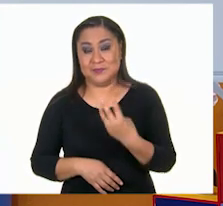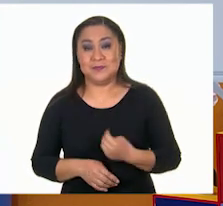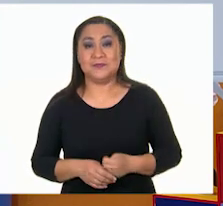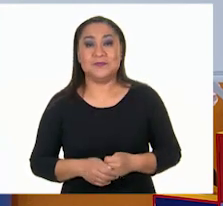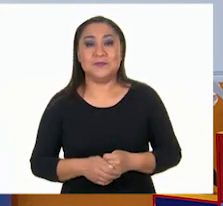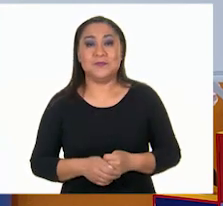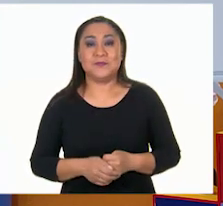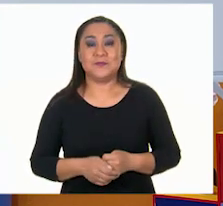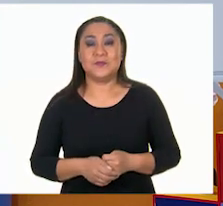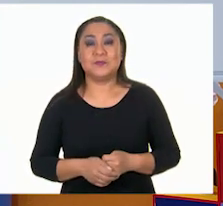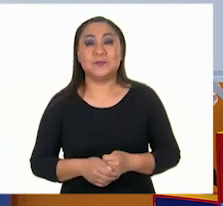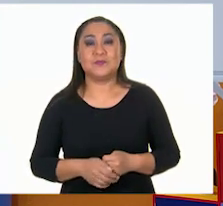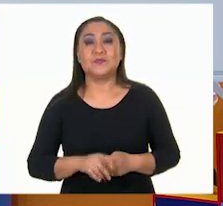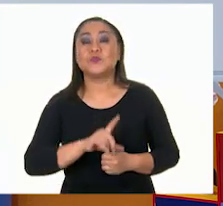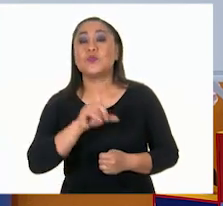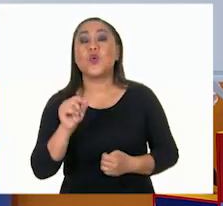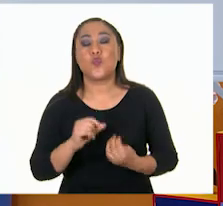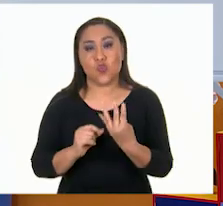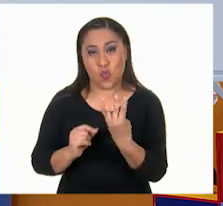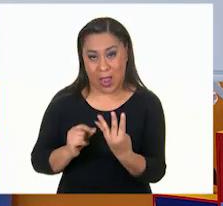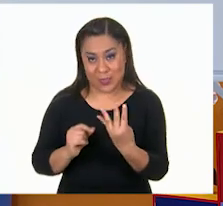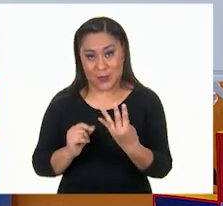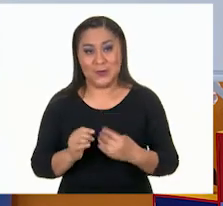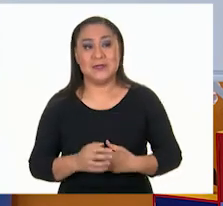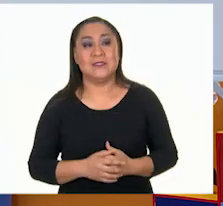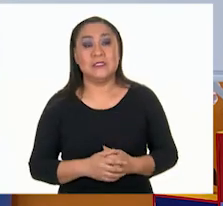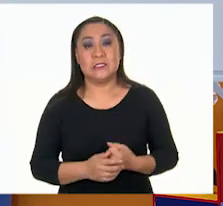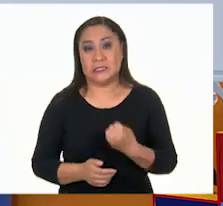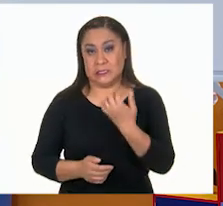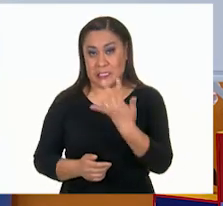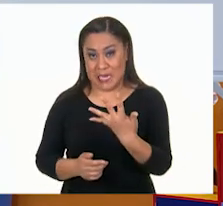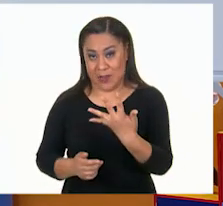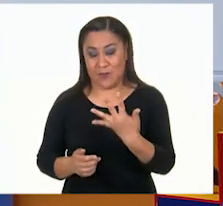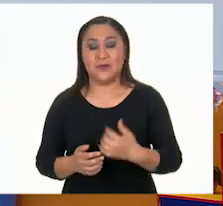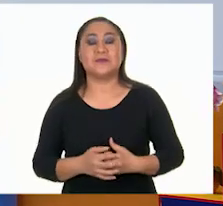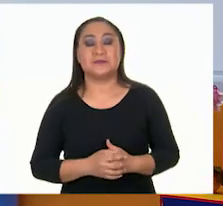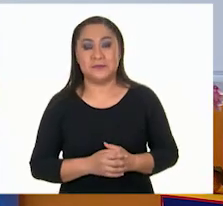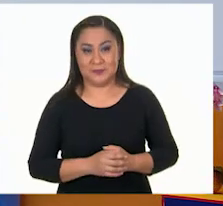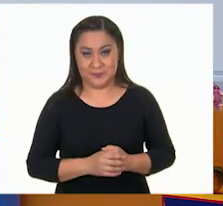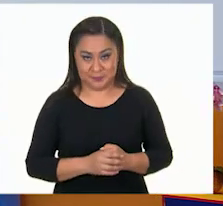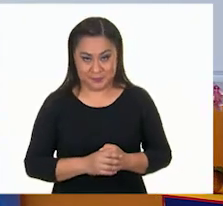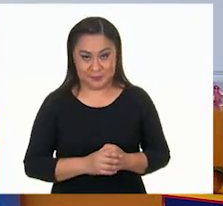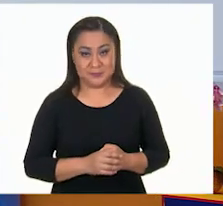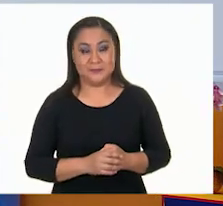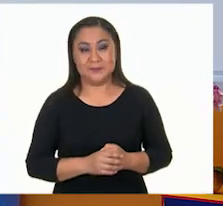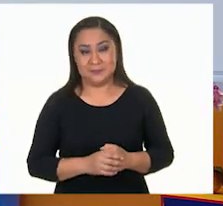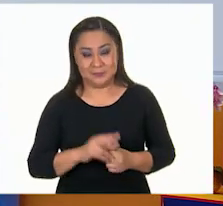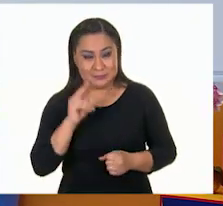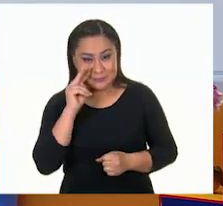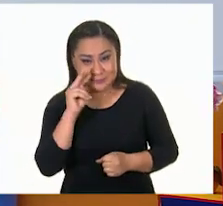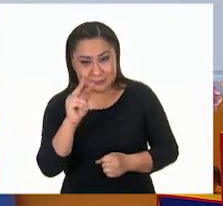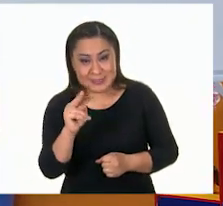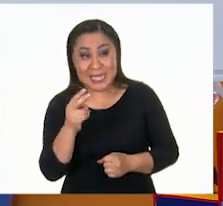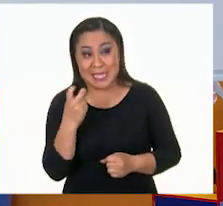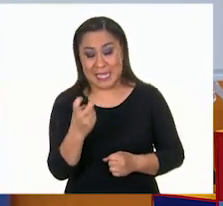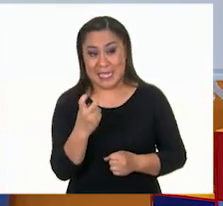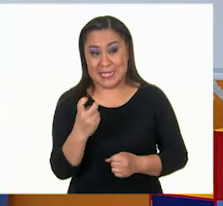Y tengo... Cuatro. Cinco. Aquí los podemos observar.